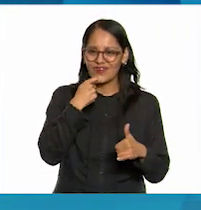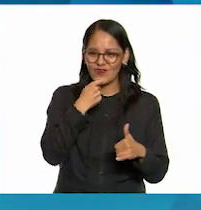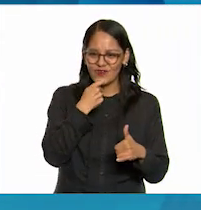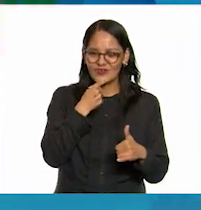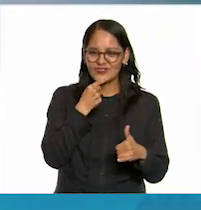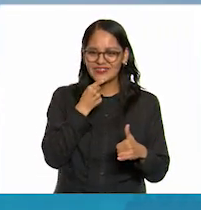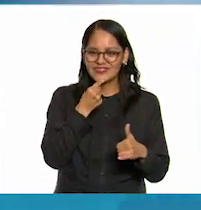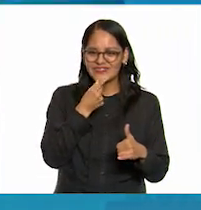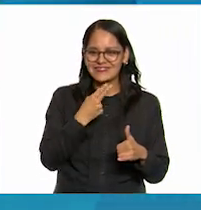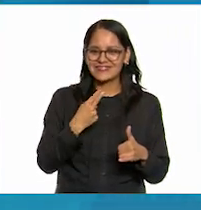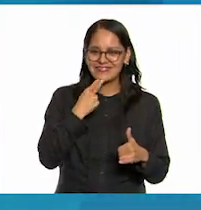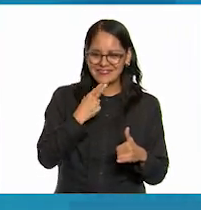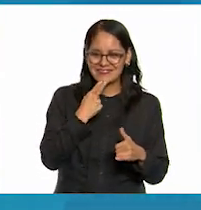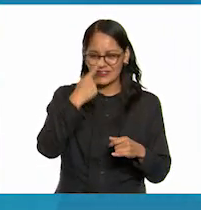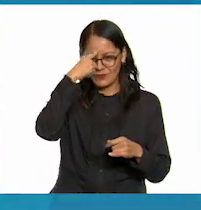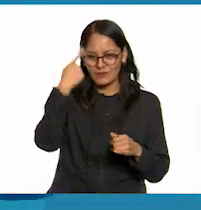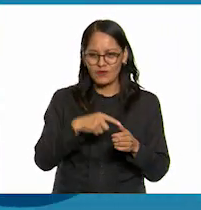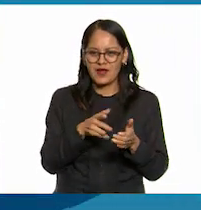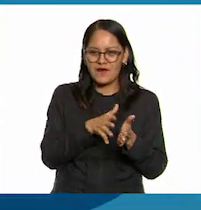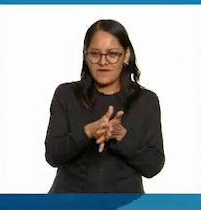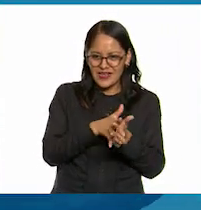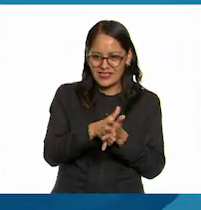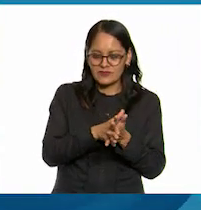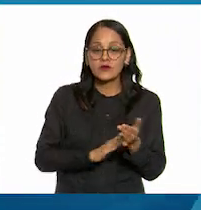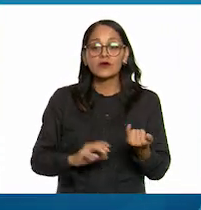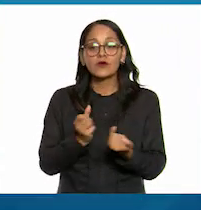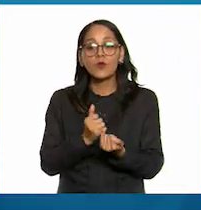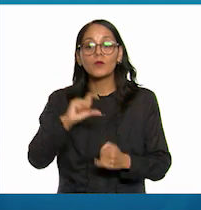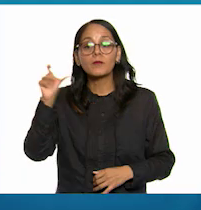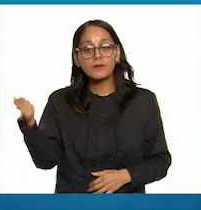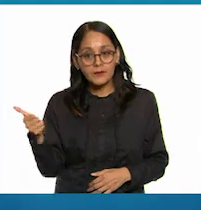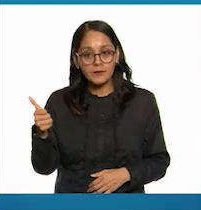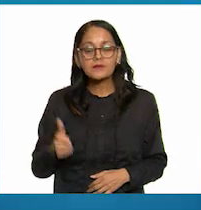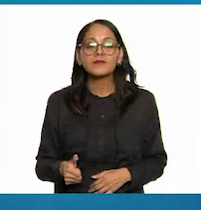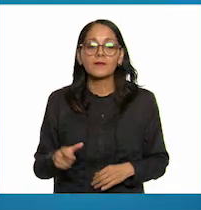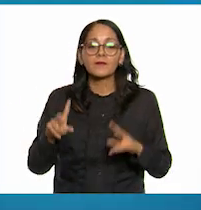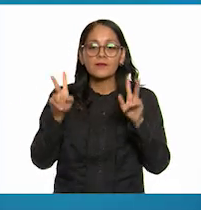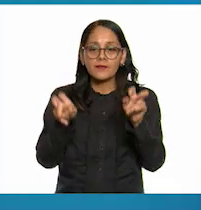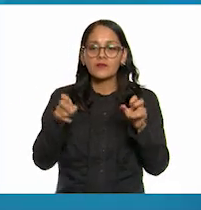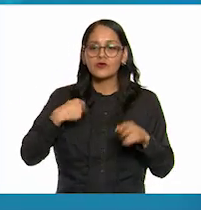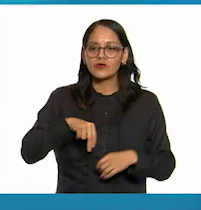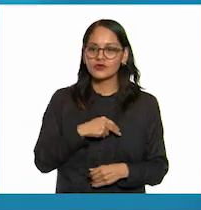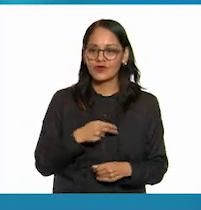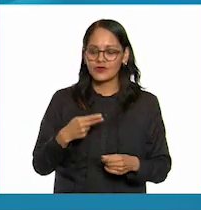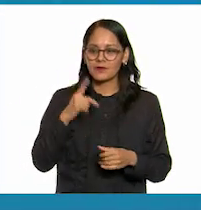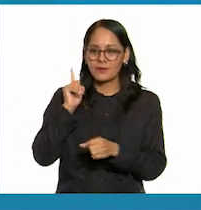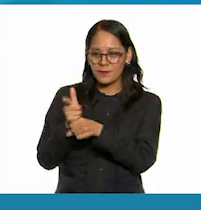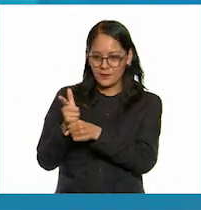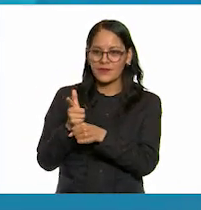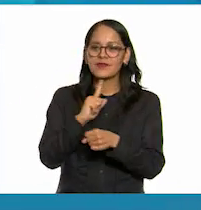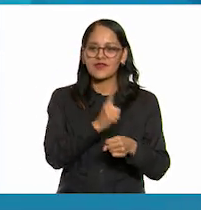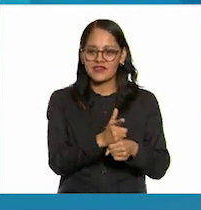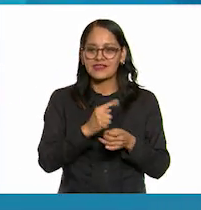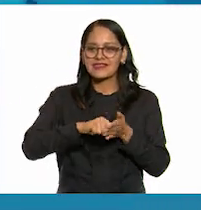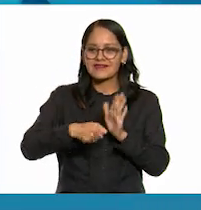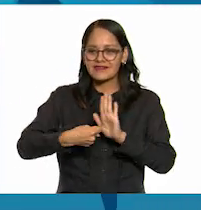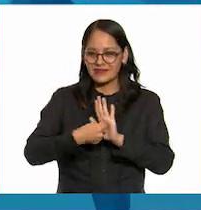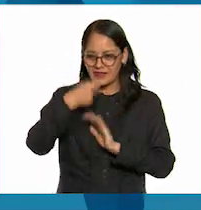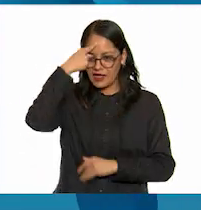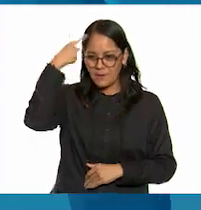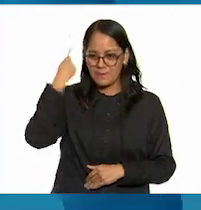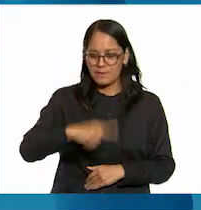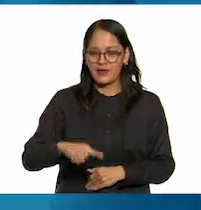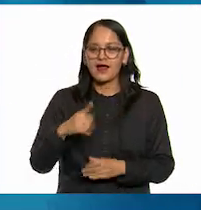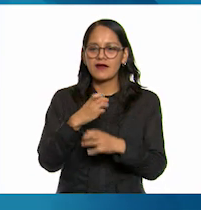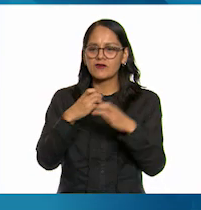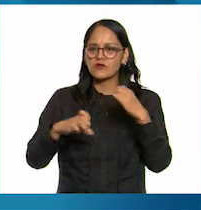materiales reutilizables después identificamos elaboramos y evaluamos técnicas y aparatos